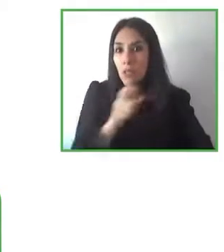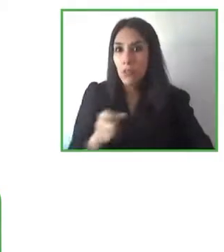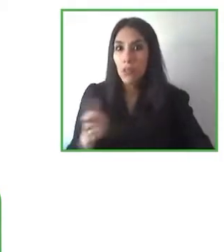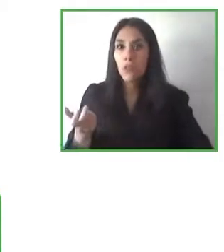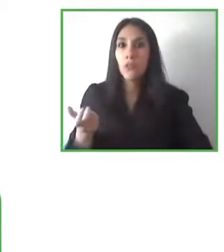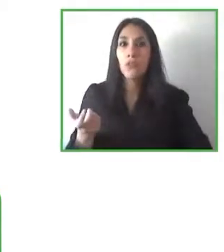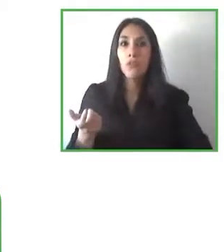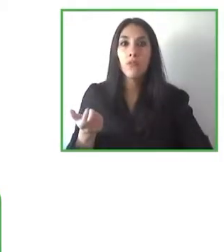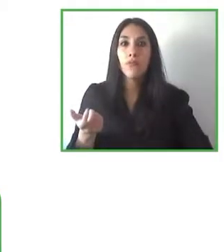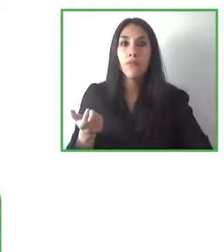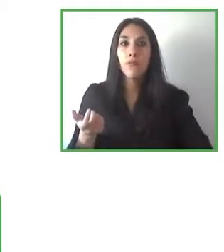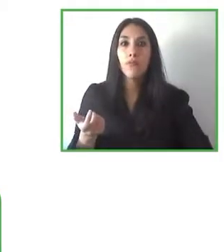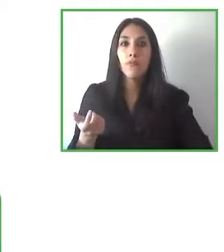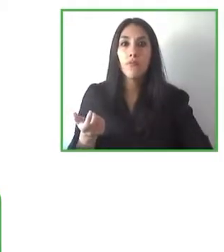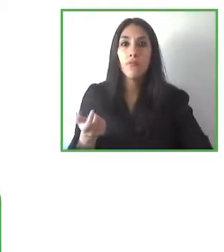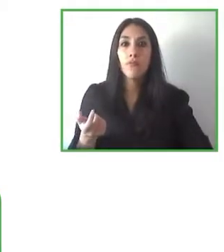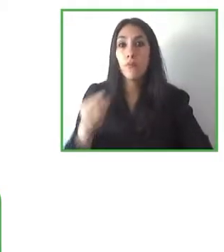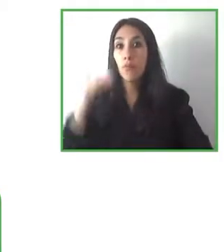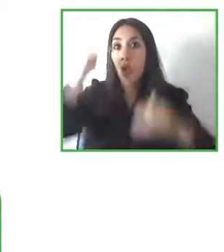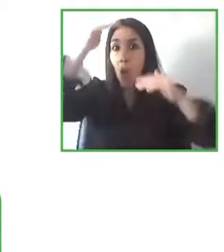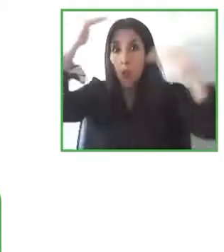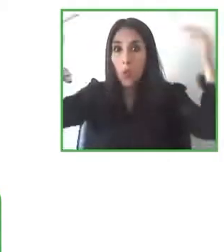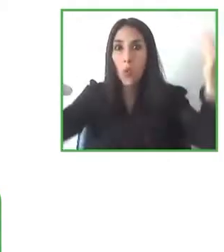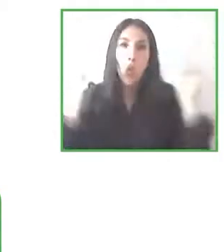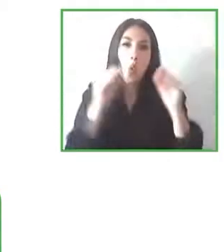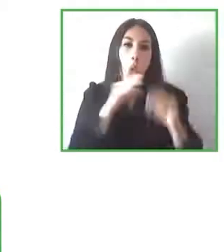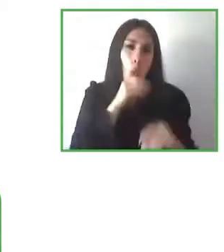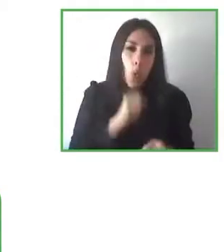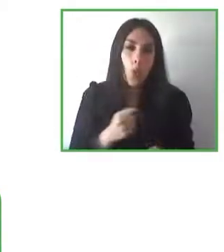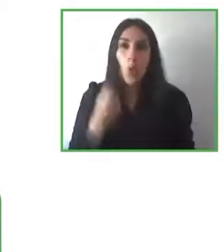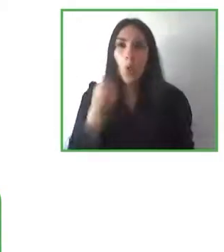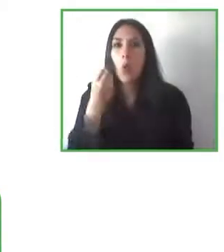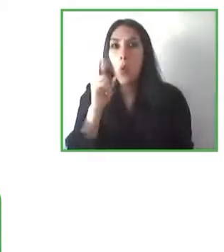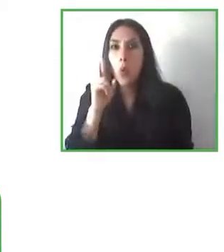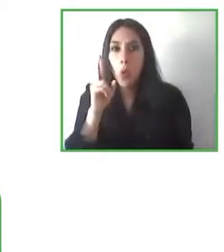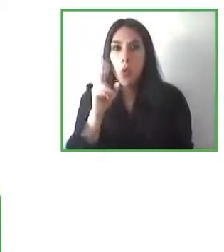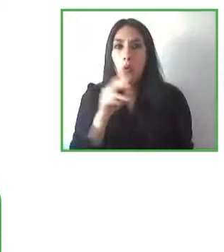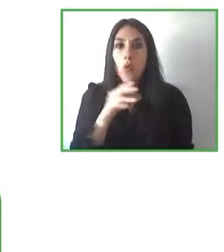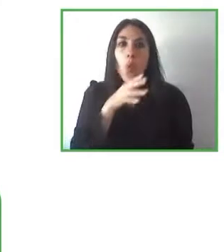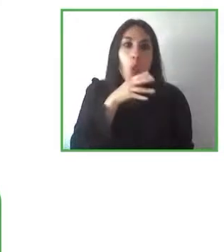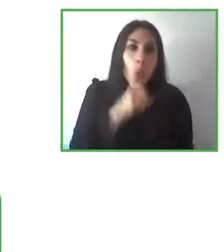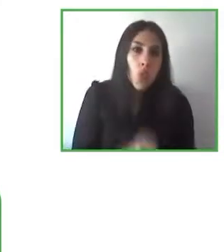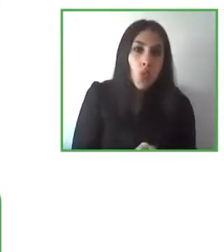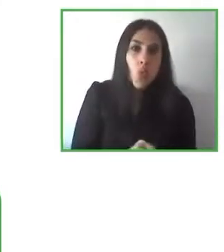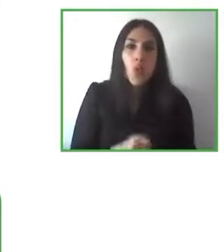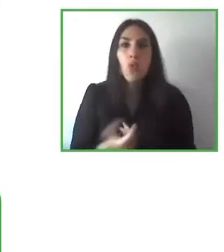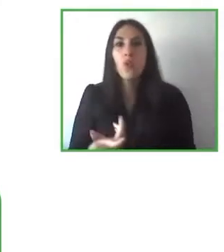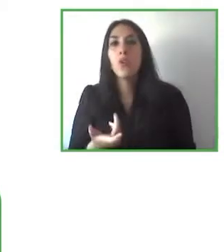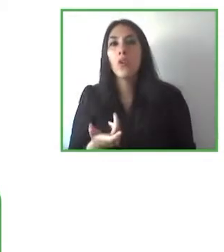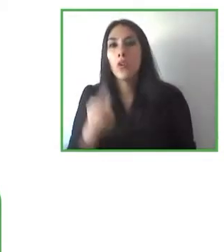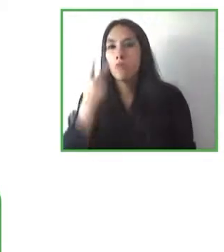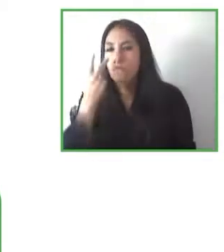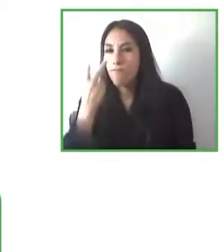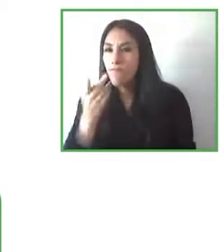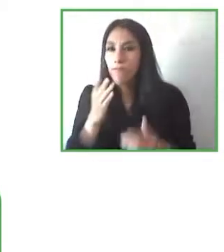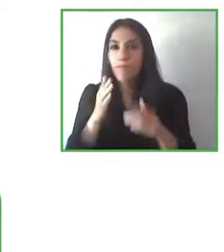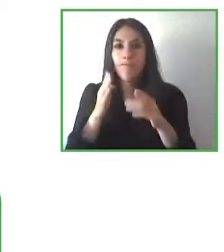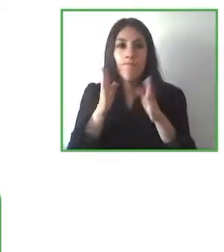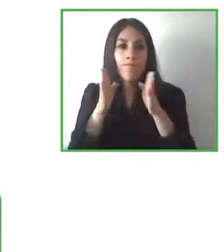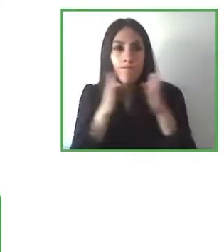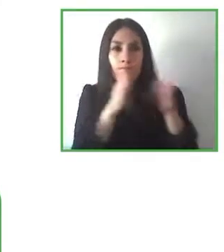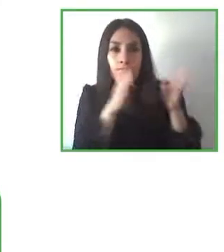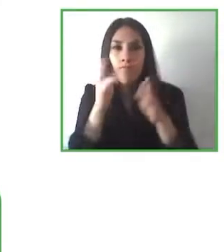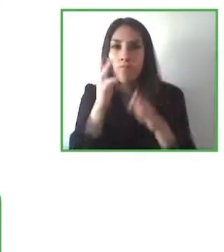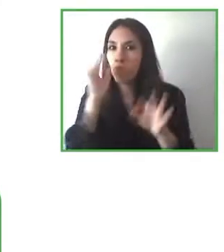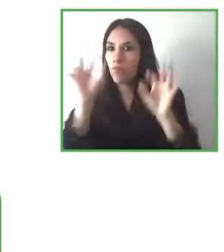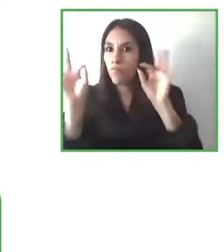siempre se incorporen a estas personas en el diseño desde la fase de diseño desde la misma fase